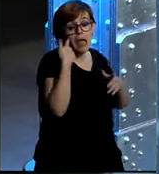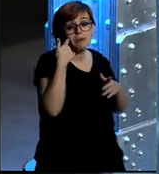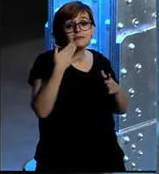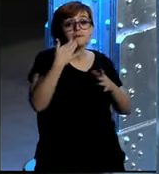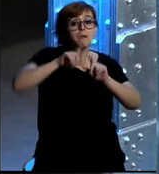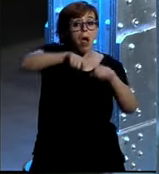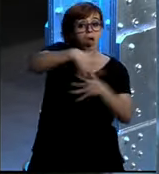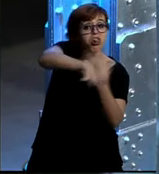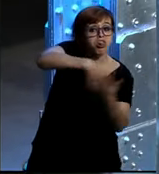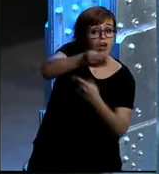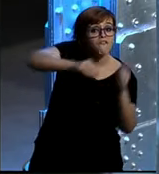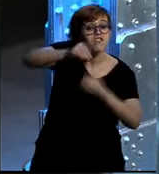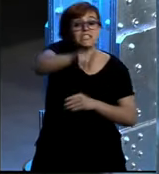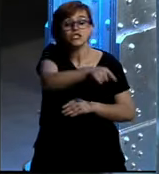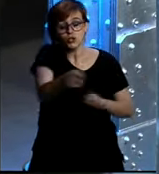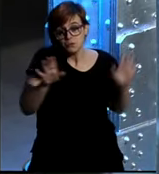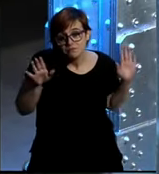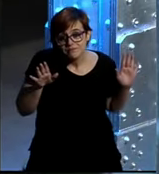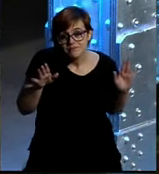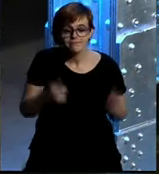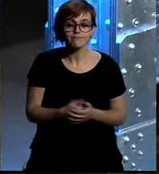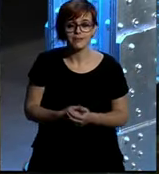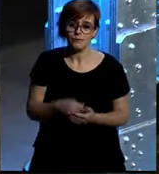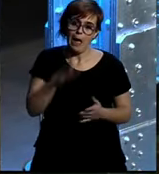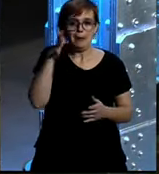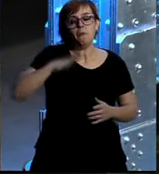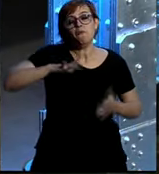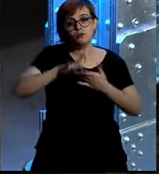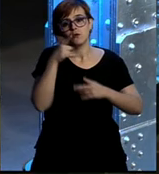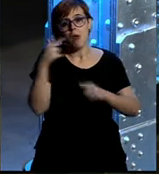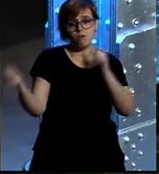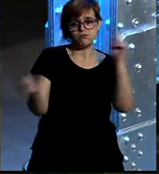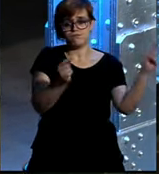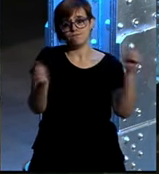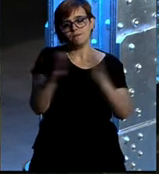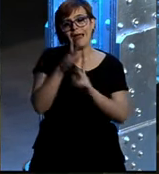no bueno para no polarizar que esto sea un debate y no una conversación